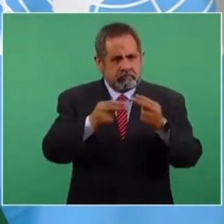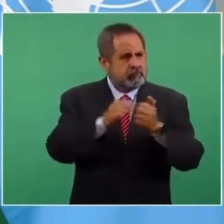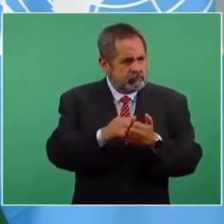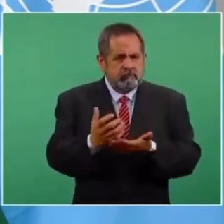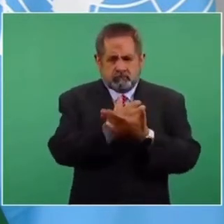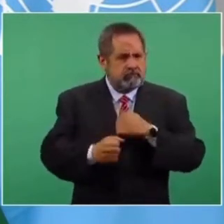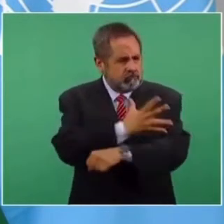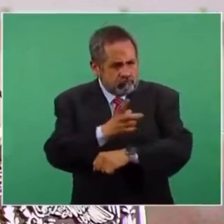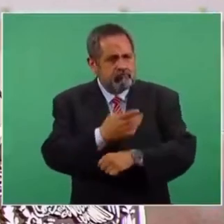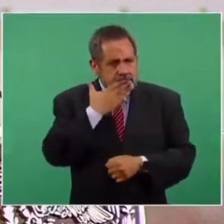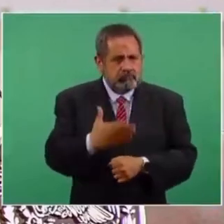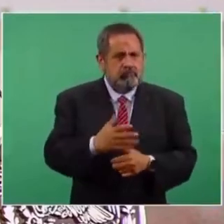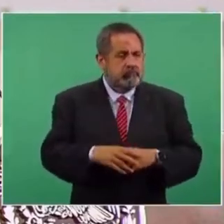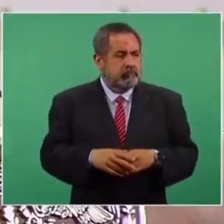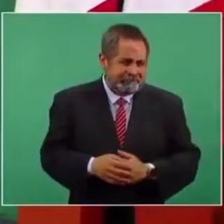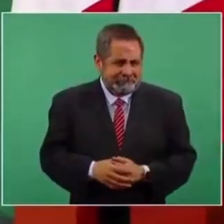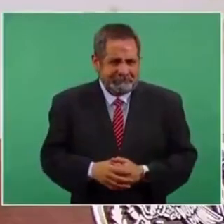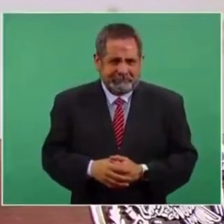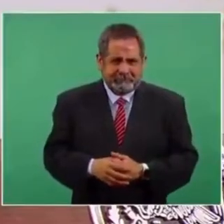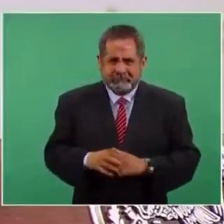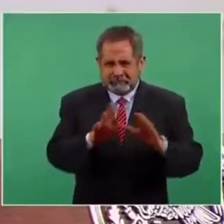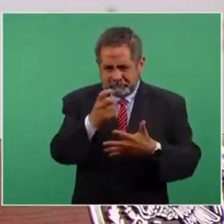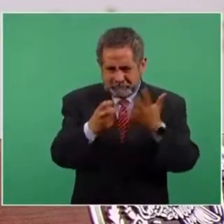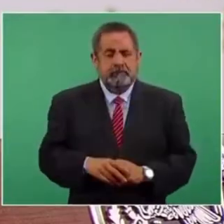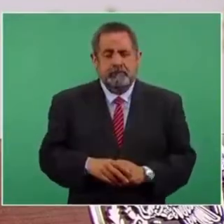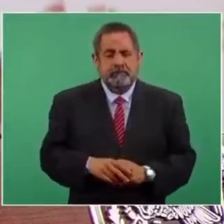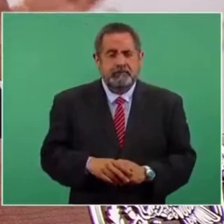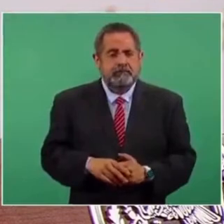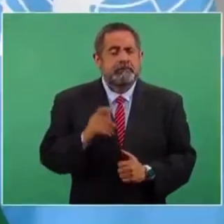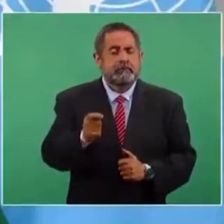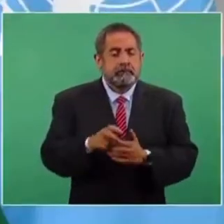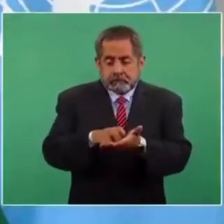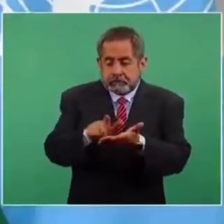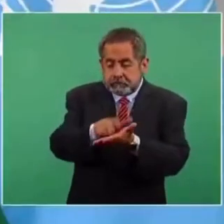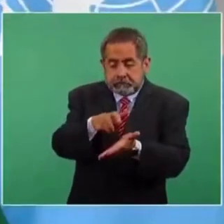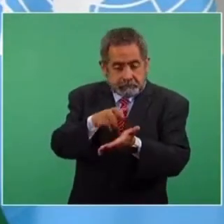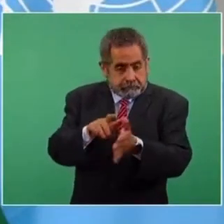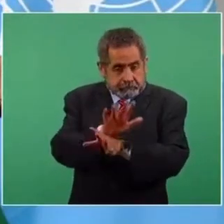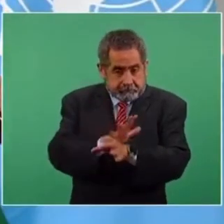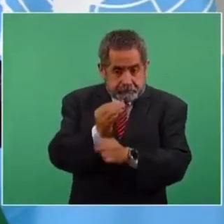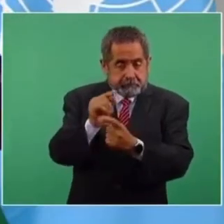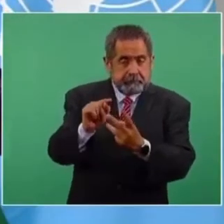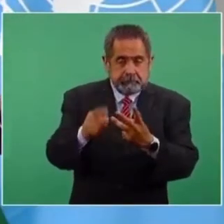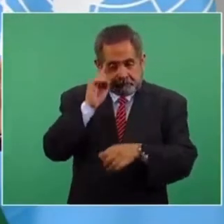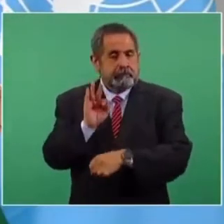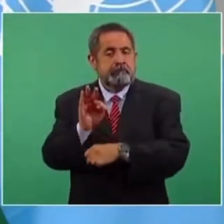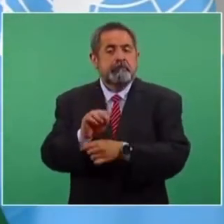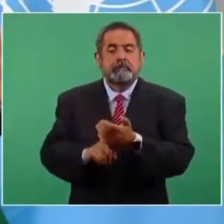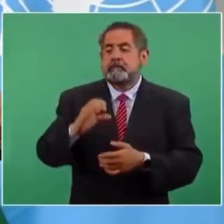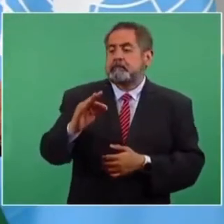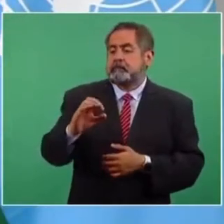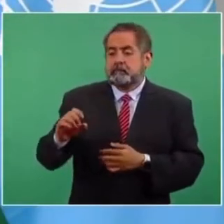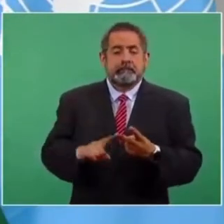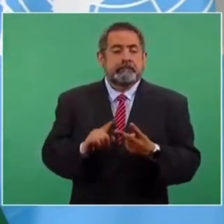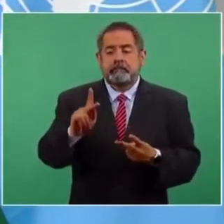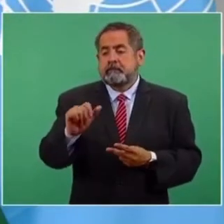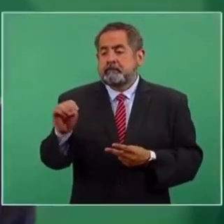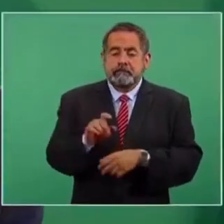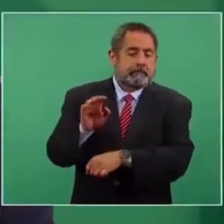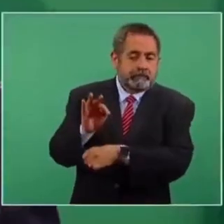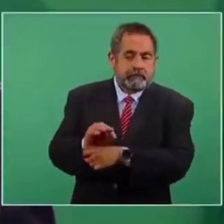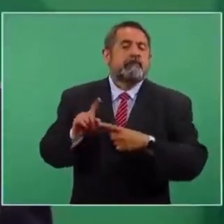con ganancias razonables, pues hablan de expropiación, nada de eso. Son modificaciones a la ley para proteger a la Comisión Federal, para proteger a Pemex,